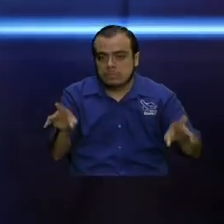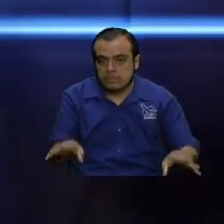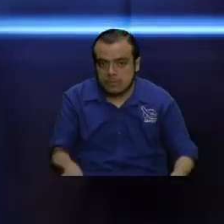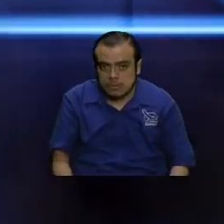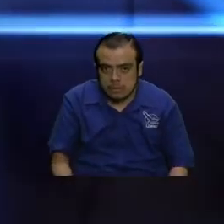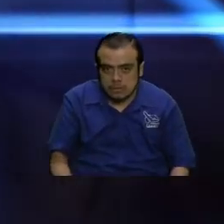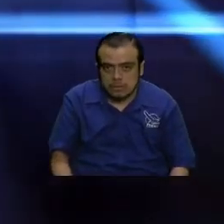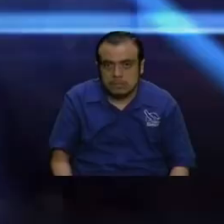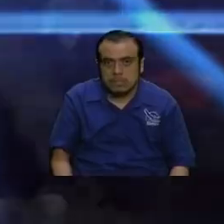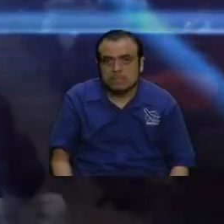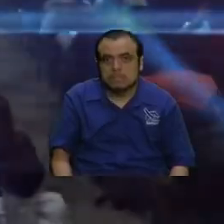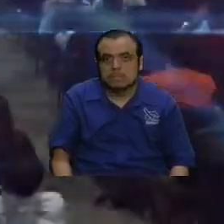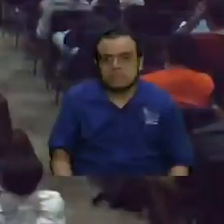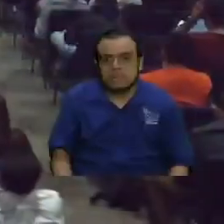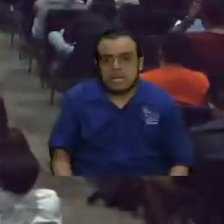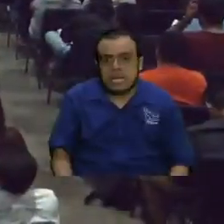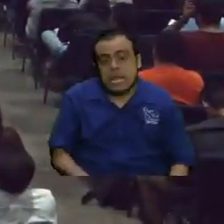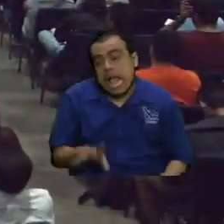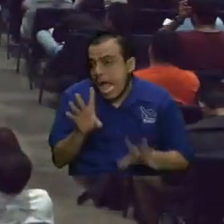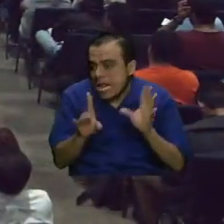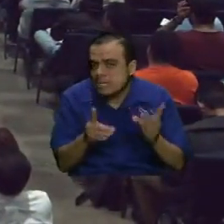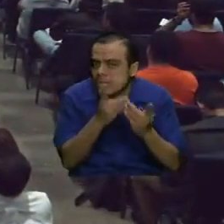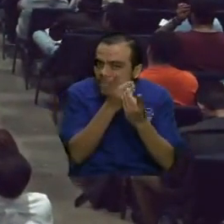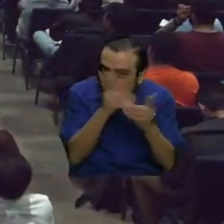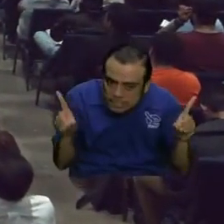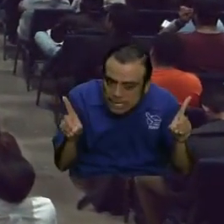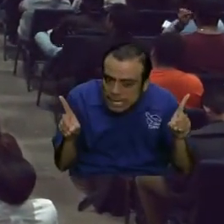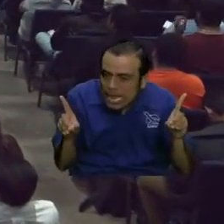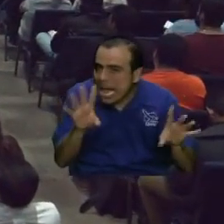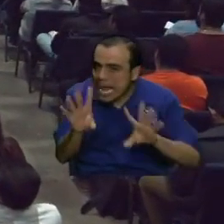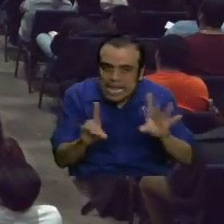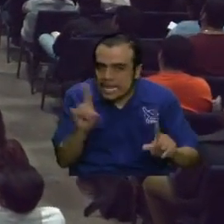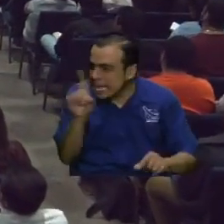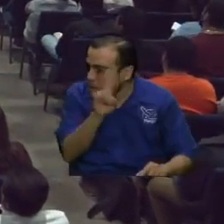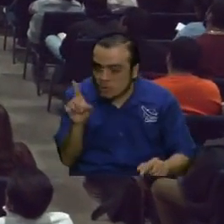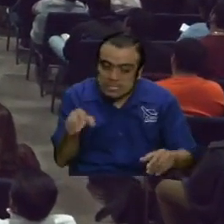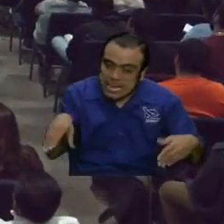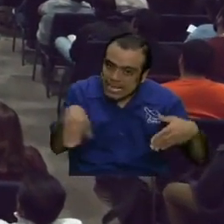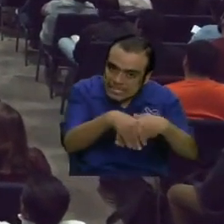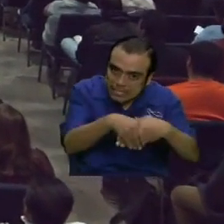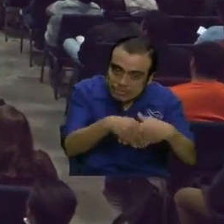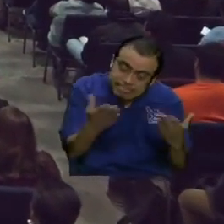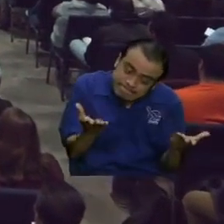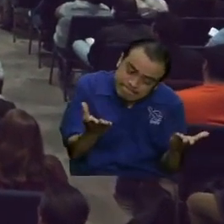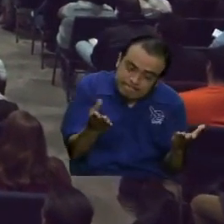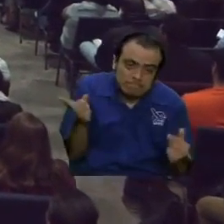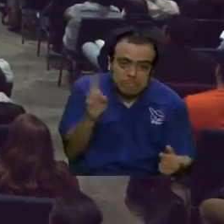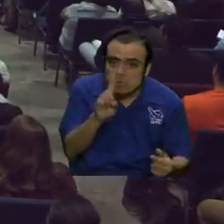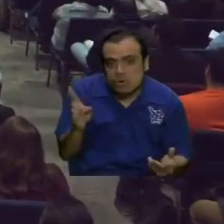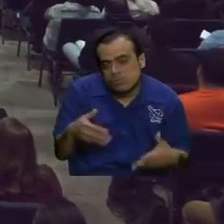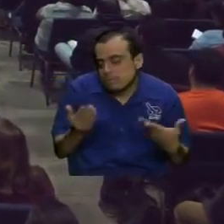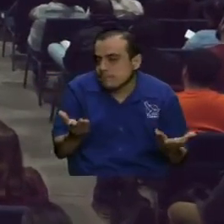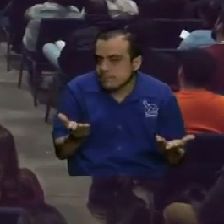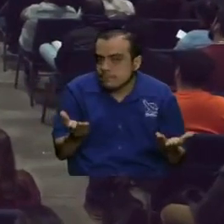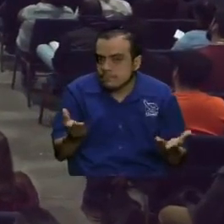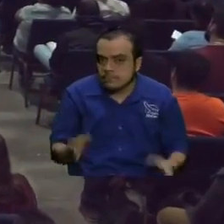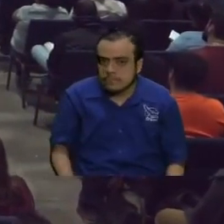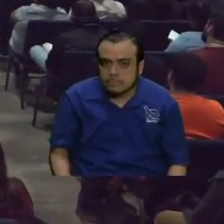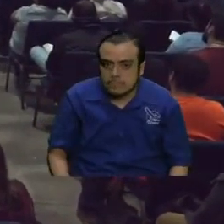Ahora yo quiero preguntarle, ¿se puede divorciar a alguien que no está casado? No, hermano. ¿De quién se va a divorciar?